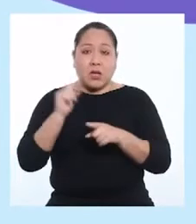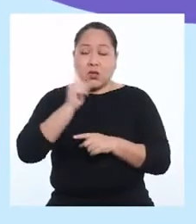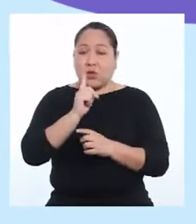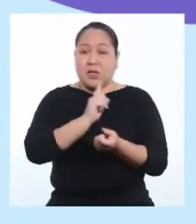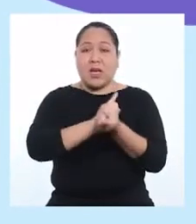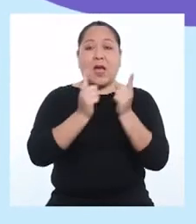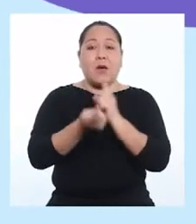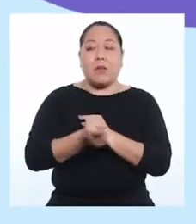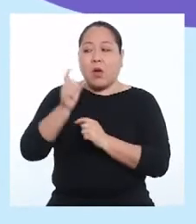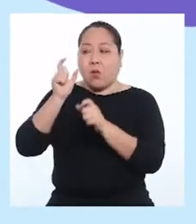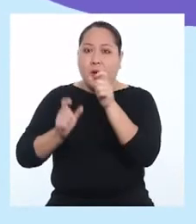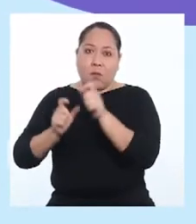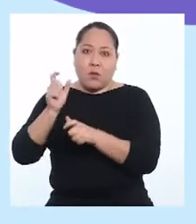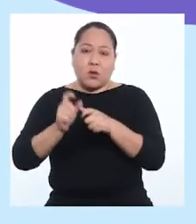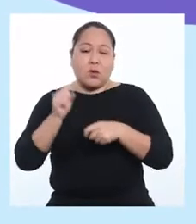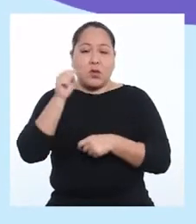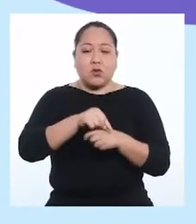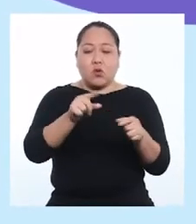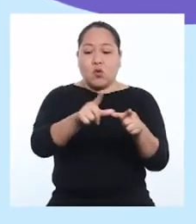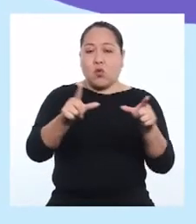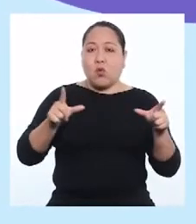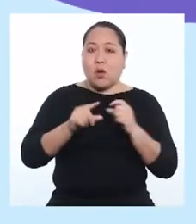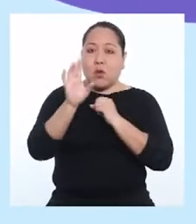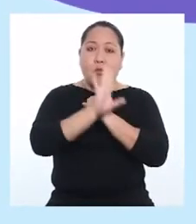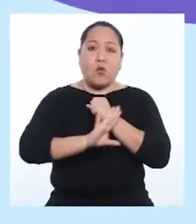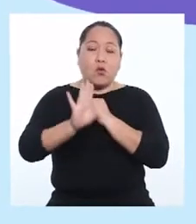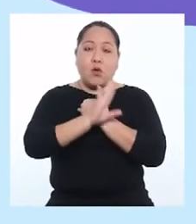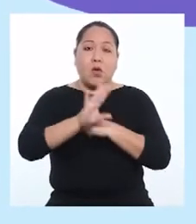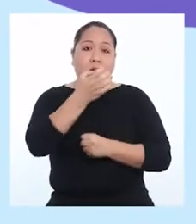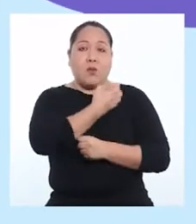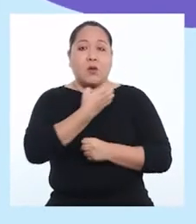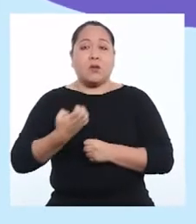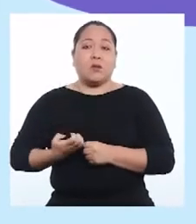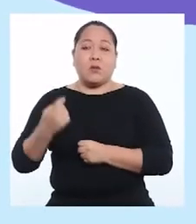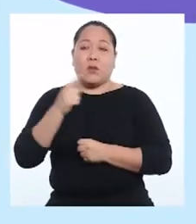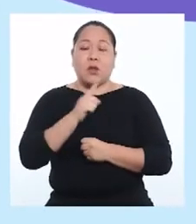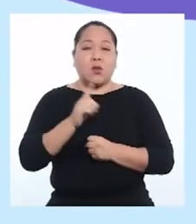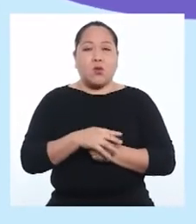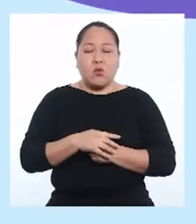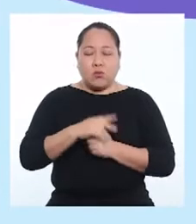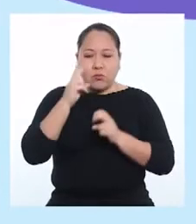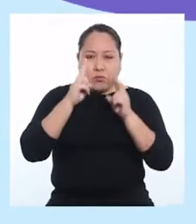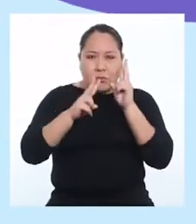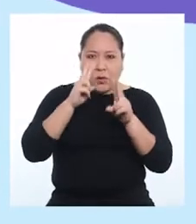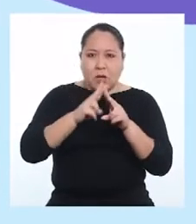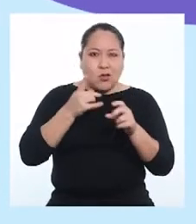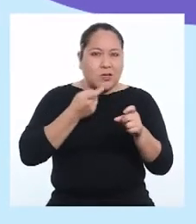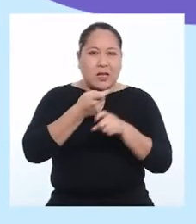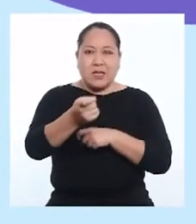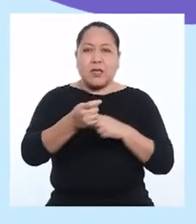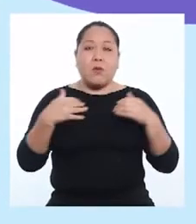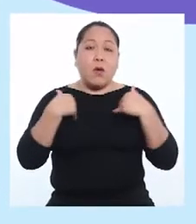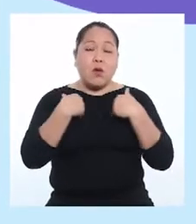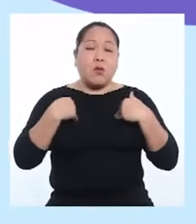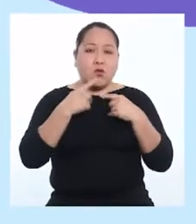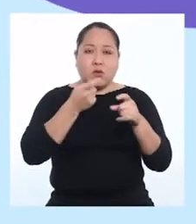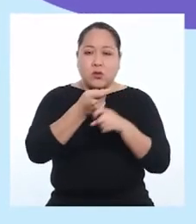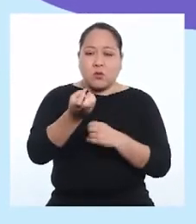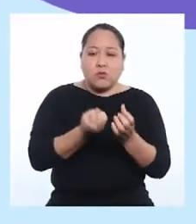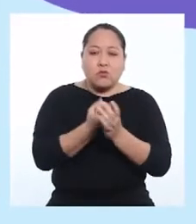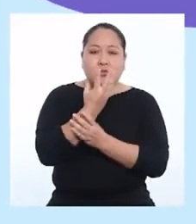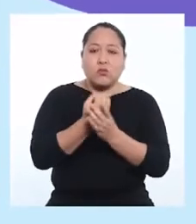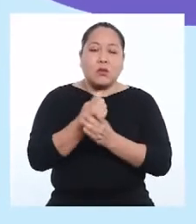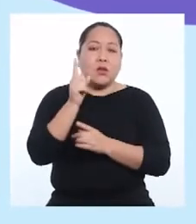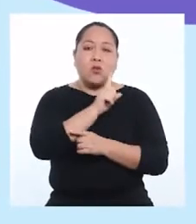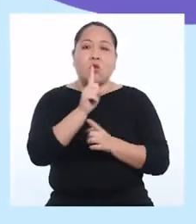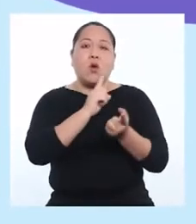han sido alteradas por el ser humano. Estas suelen ser protegidas por el estado para que no se dañe su fauna ni su flora, y también